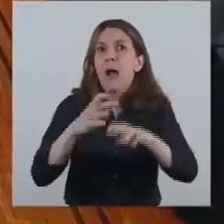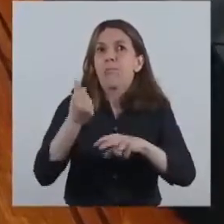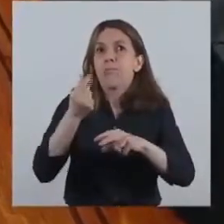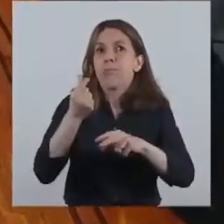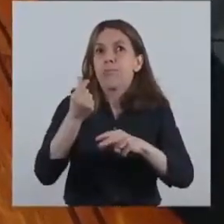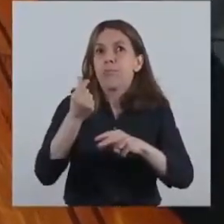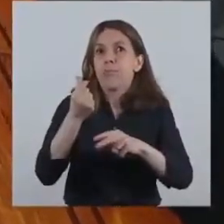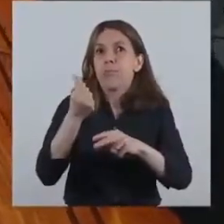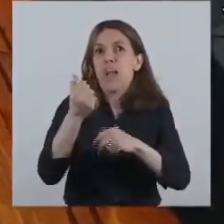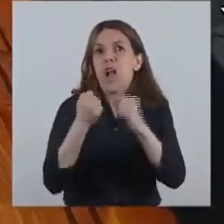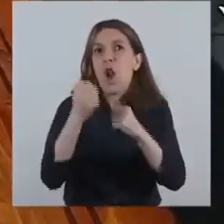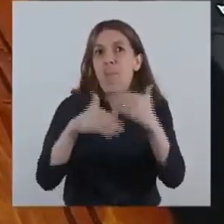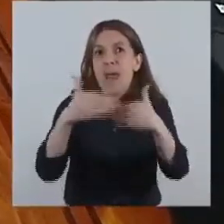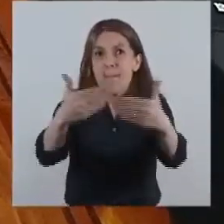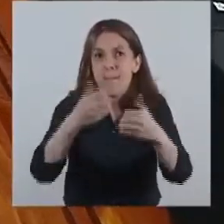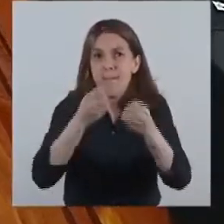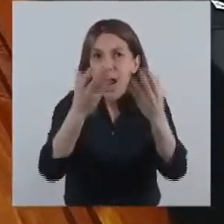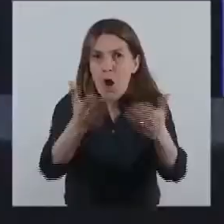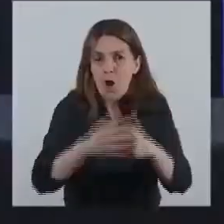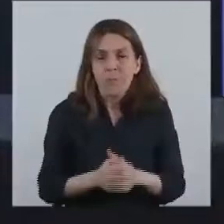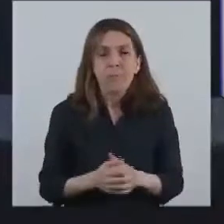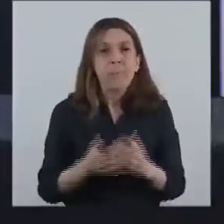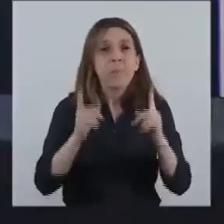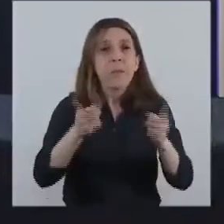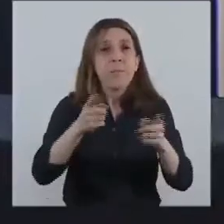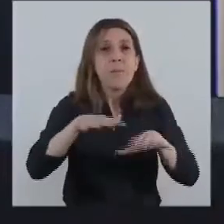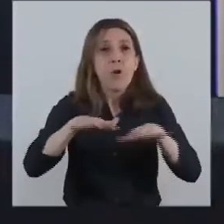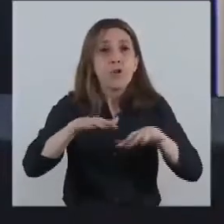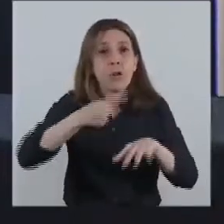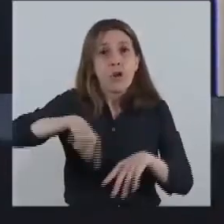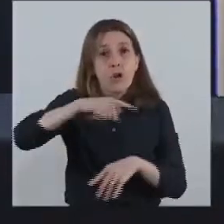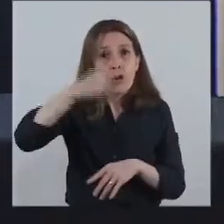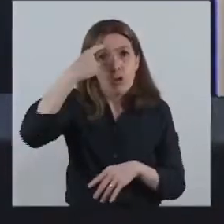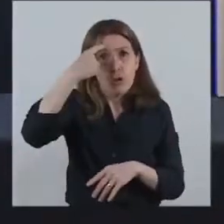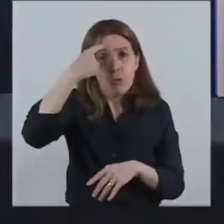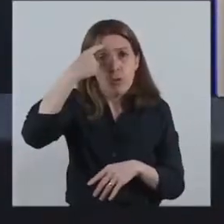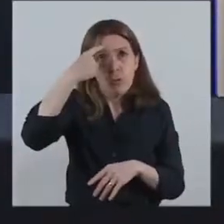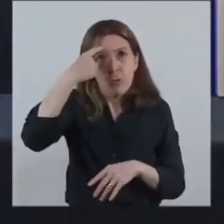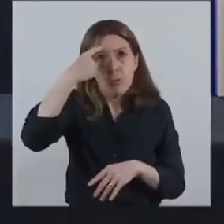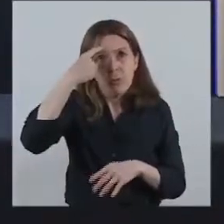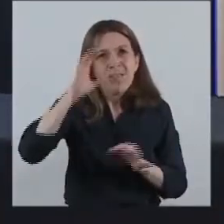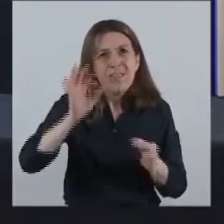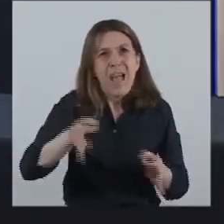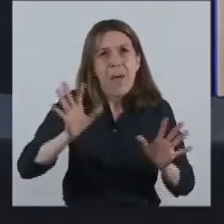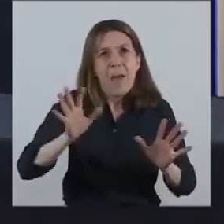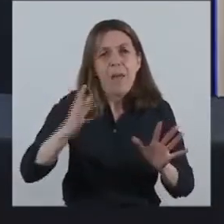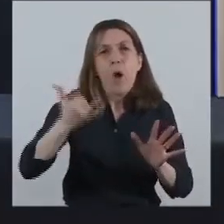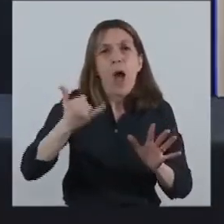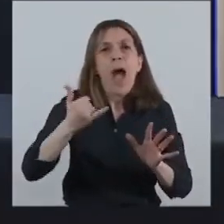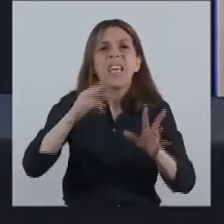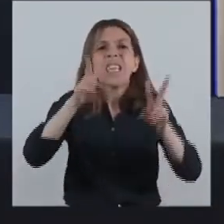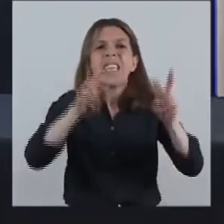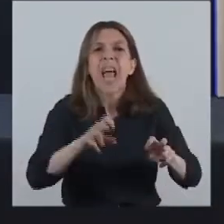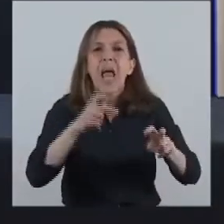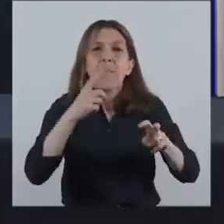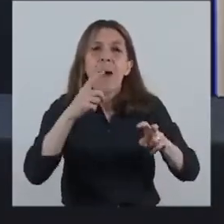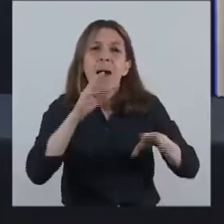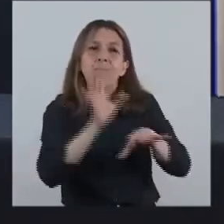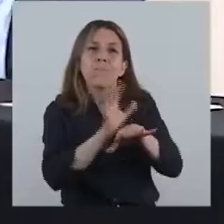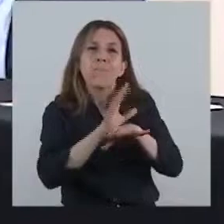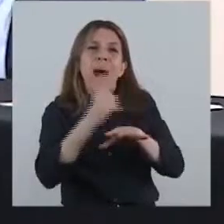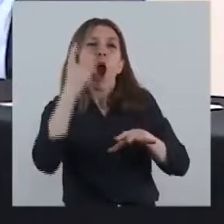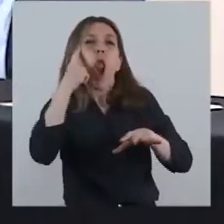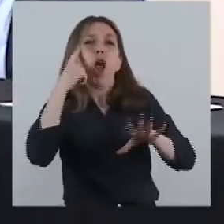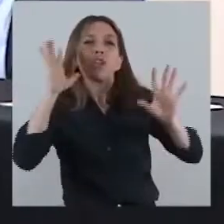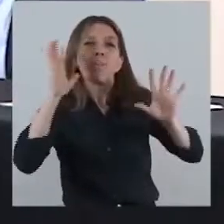En este sentido, entendemos que el conocimiento es un sector absolutamente clave de la